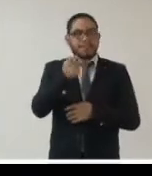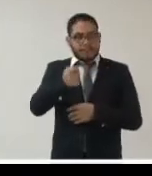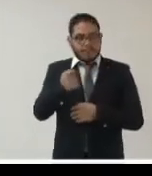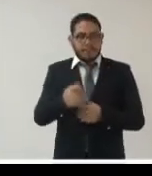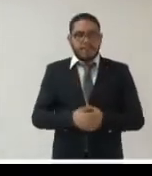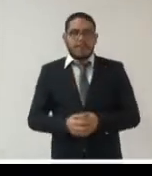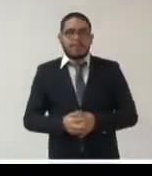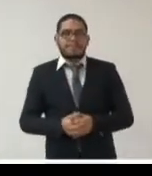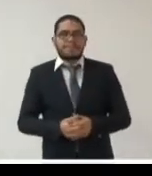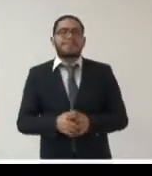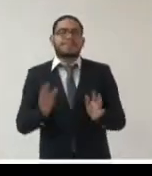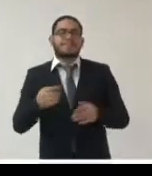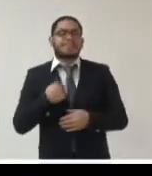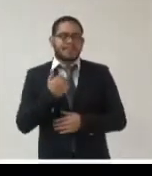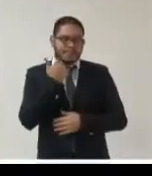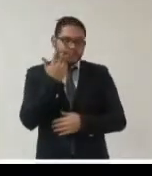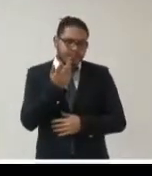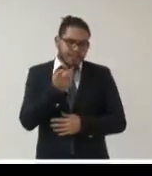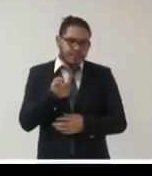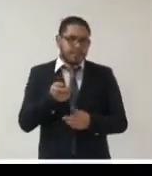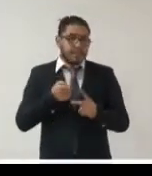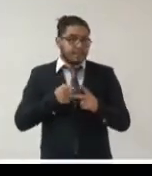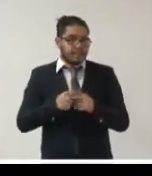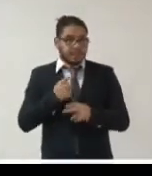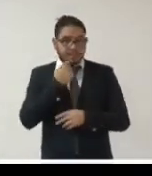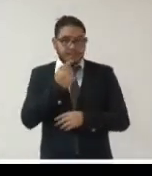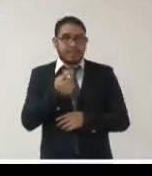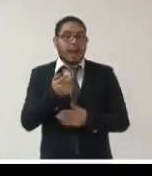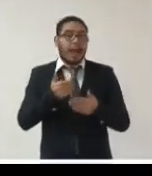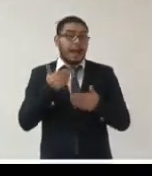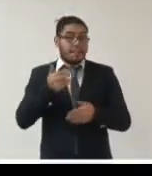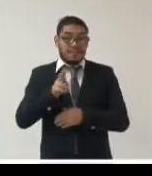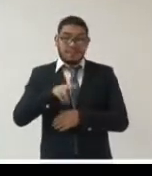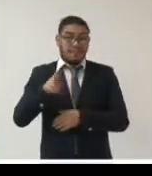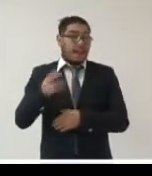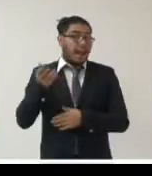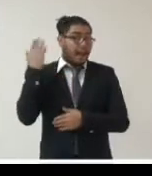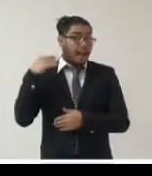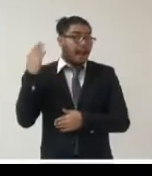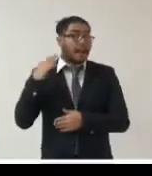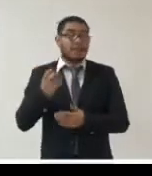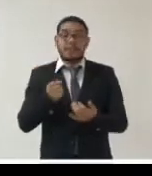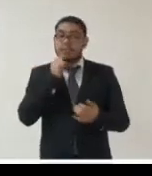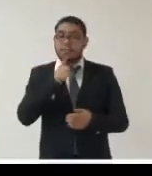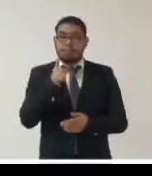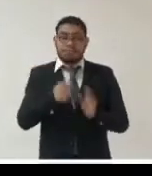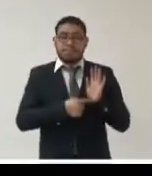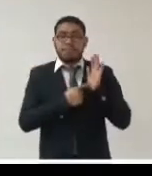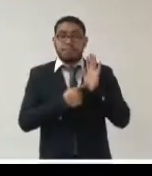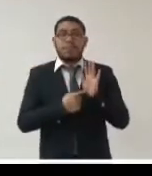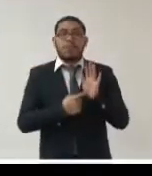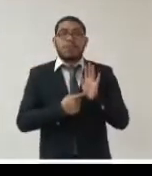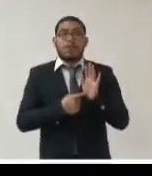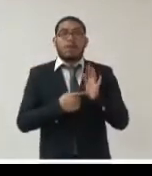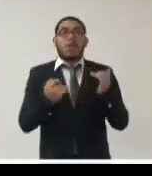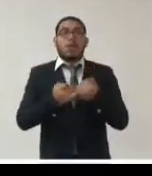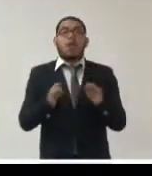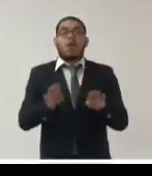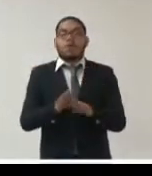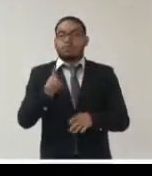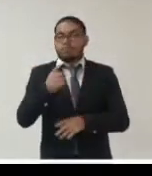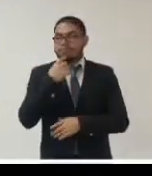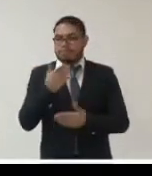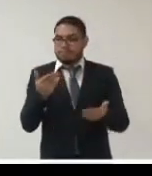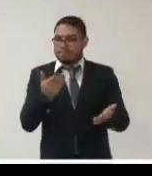quisiera iniciar diciendo que bueno nunca antes en la historia se había presentado un escenario como el que hoy